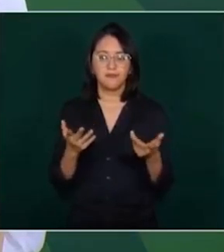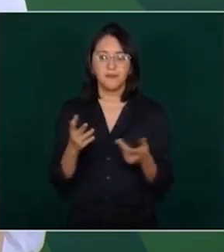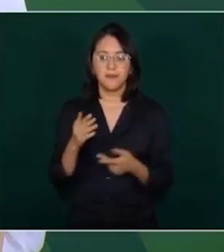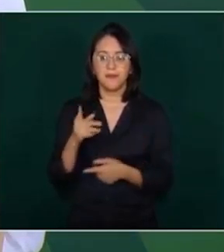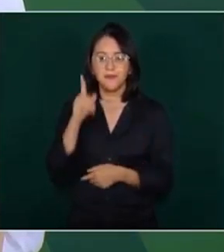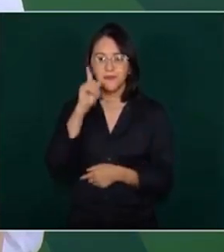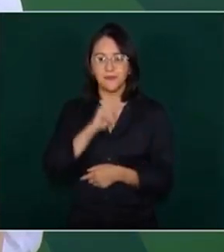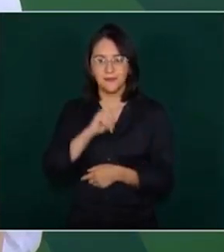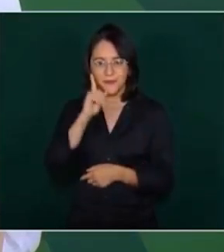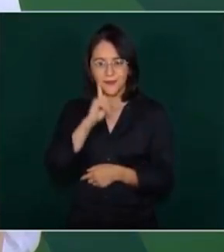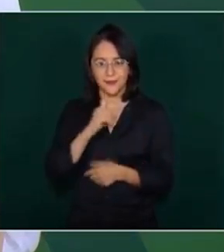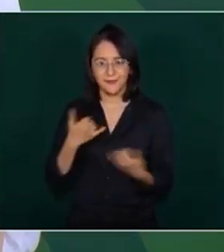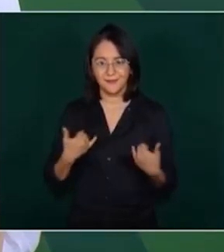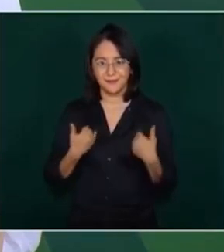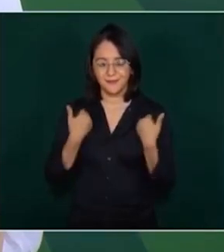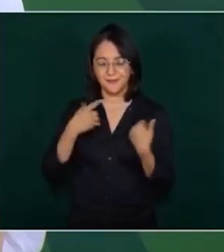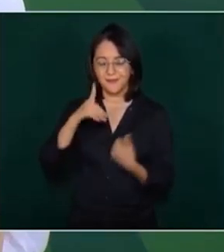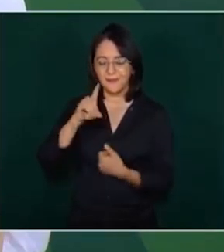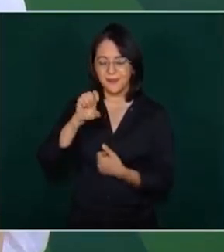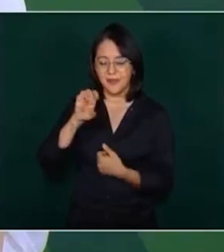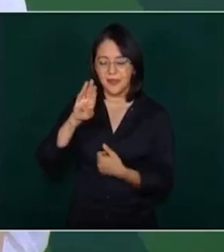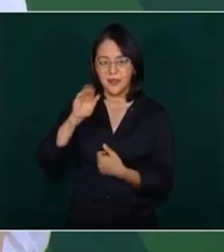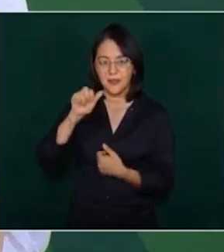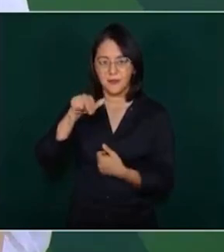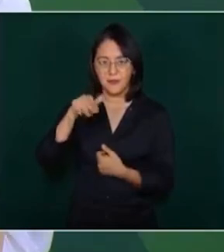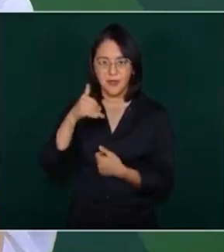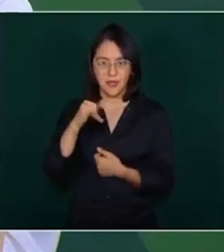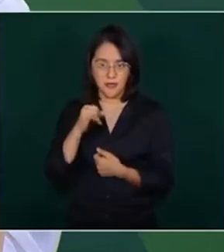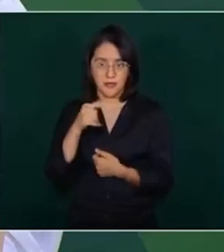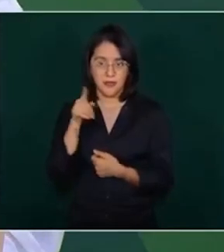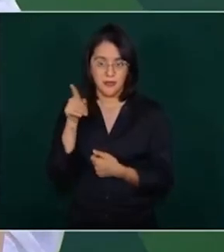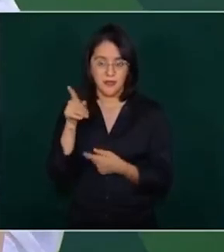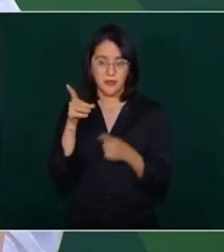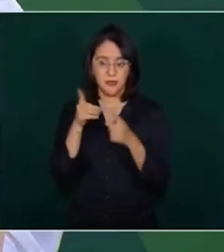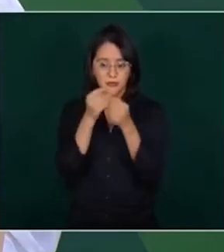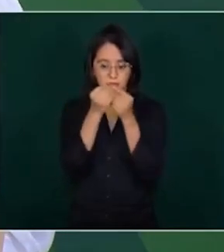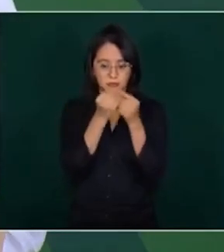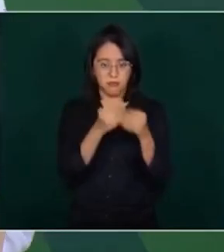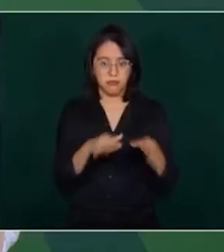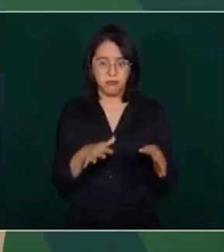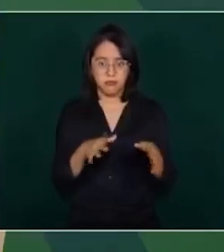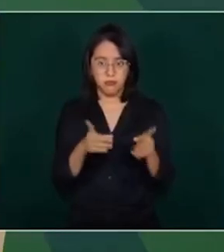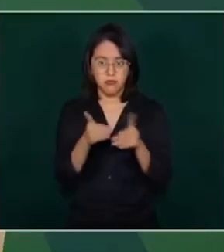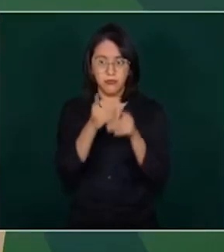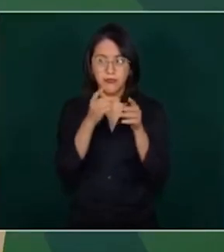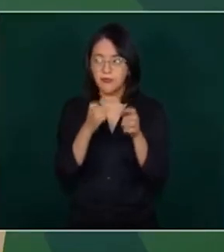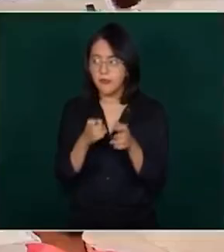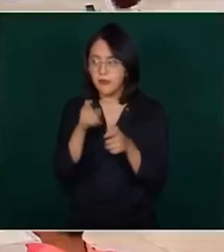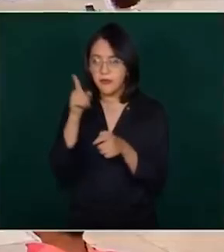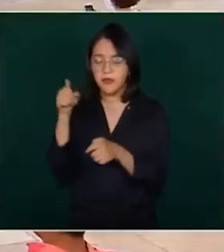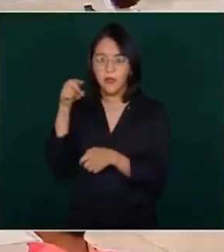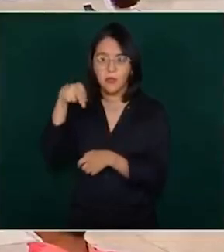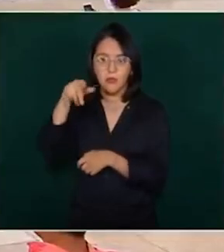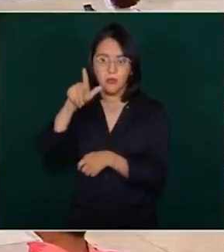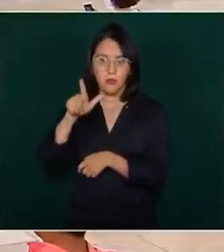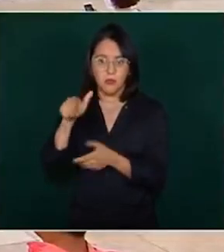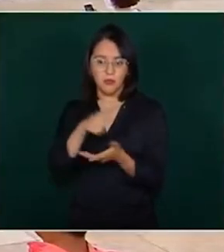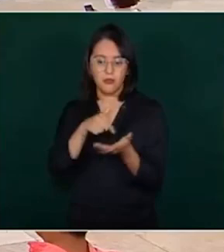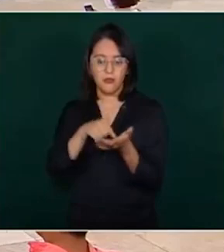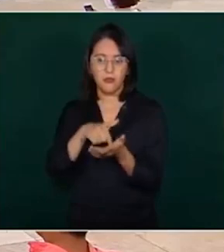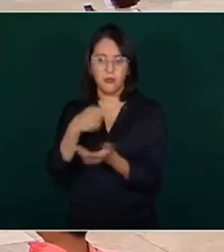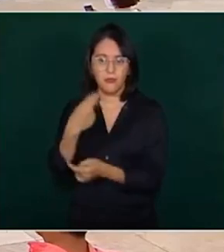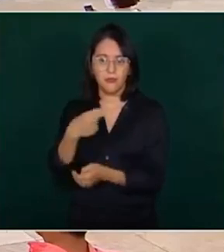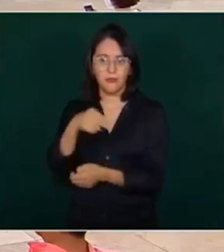Devani Susana Escobar Basaldúa en Escobedo, Nuevo León, que se tiene